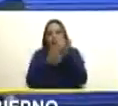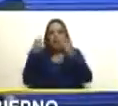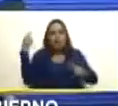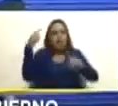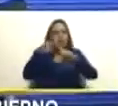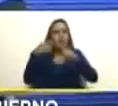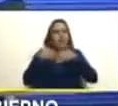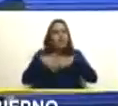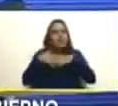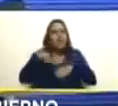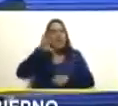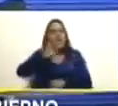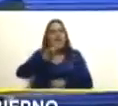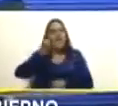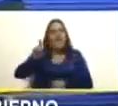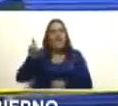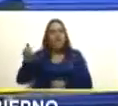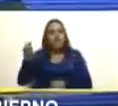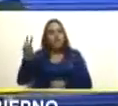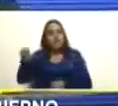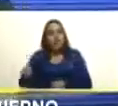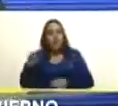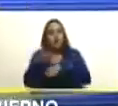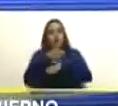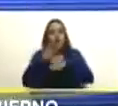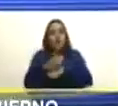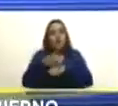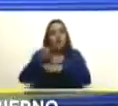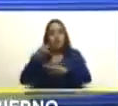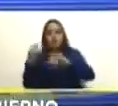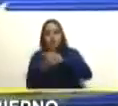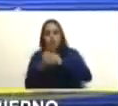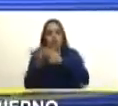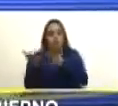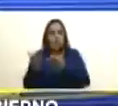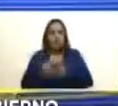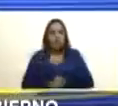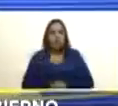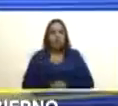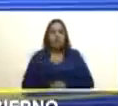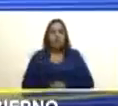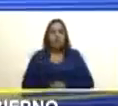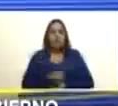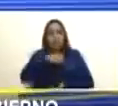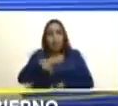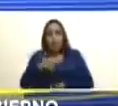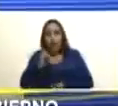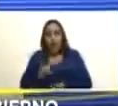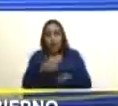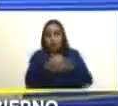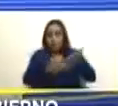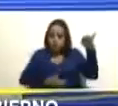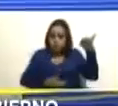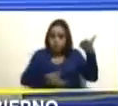ExxonMobil el gobierno de David Granger y poseemos documentos